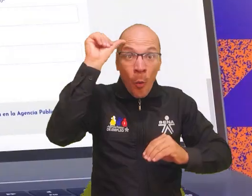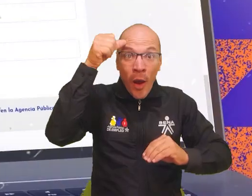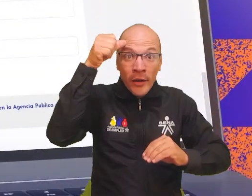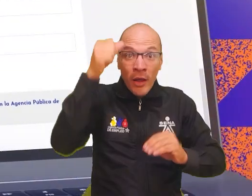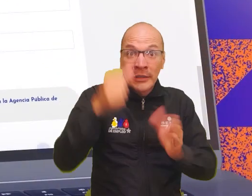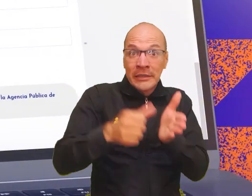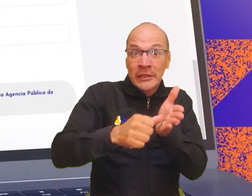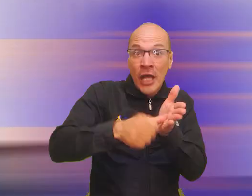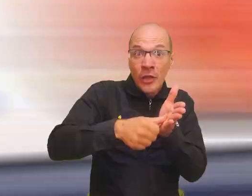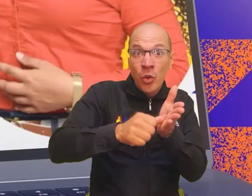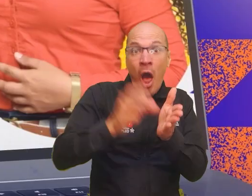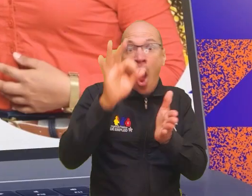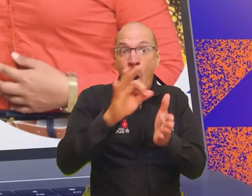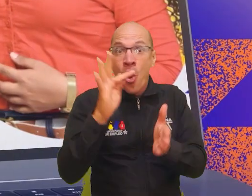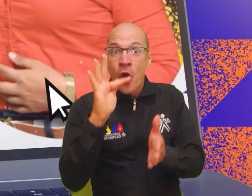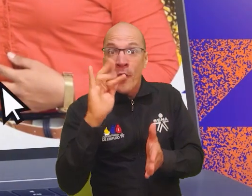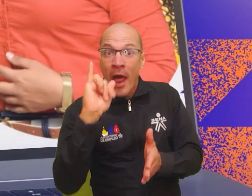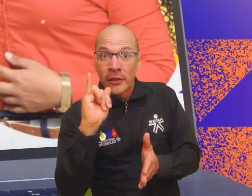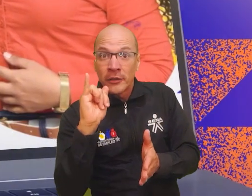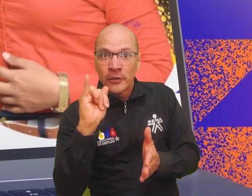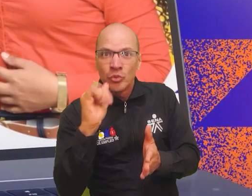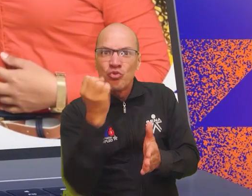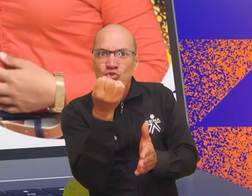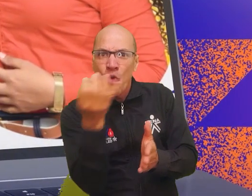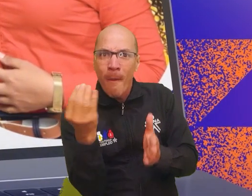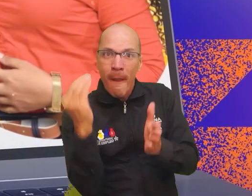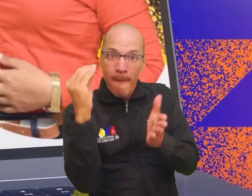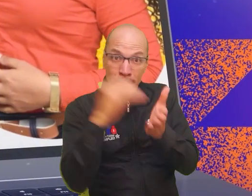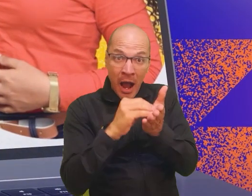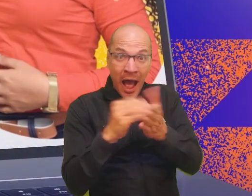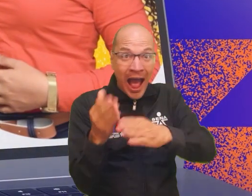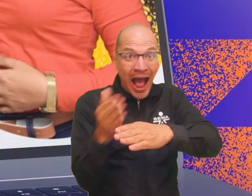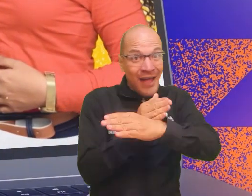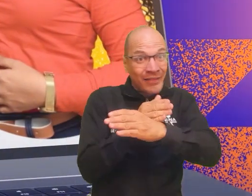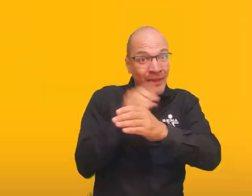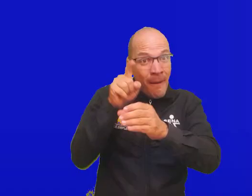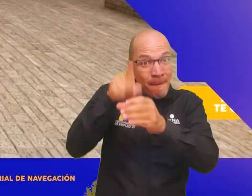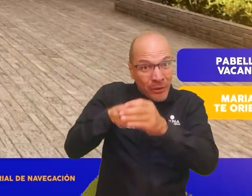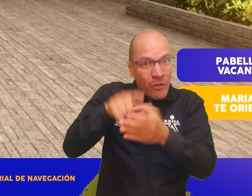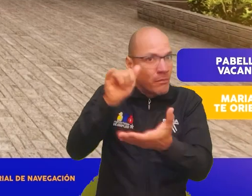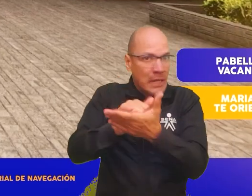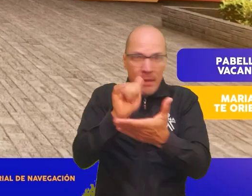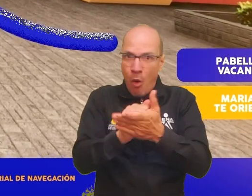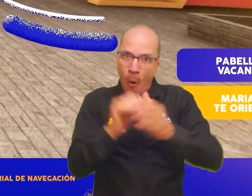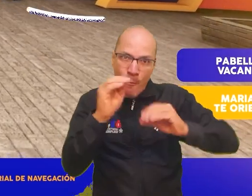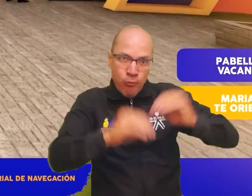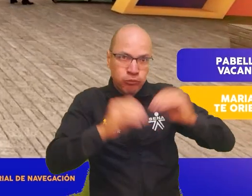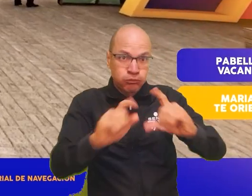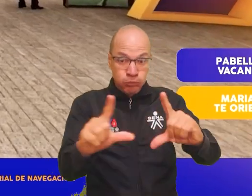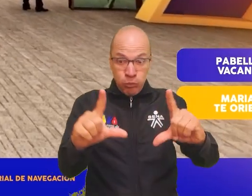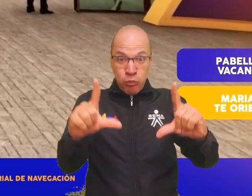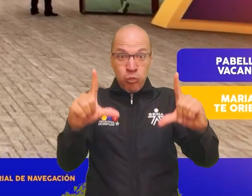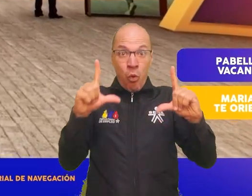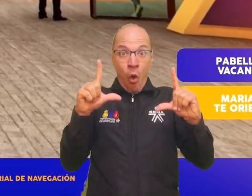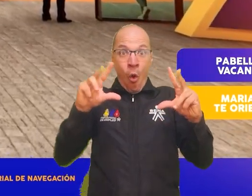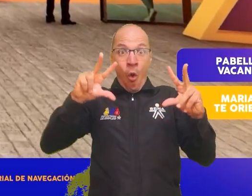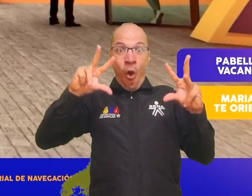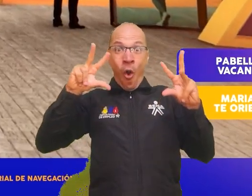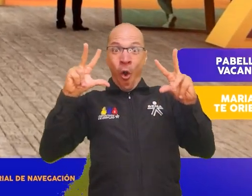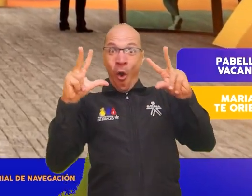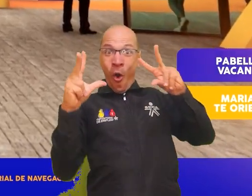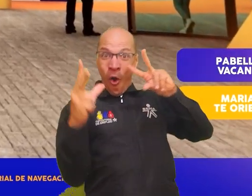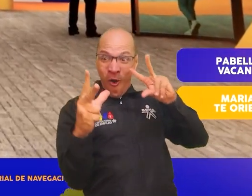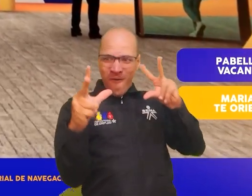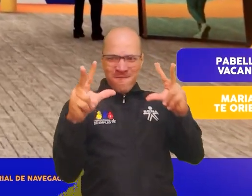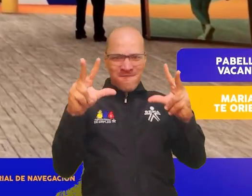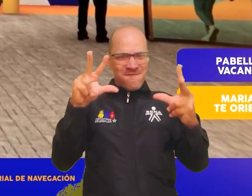ingresar, debes digitar el tipo y número de documento de identificación con el que te registraste. Entra al entorno 3D de la